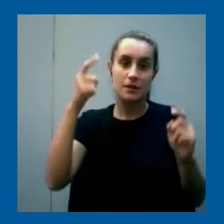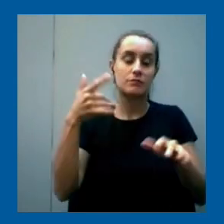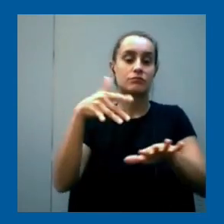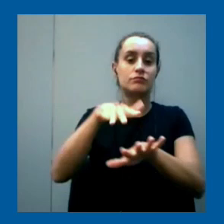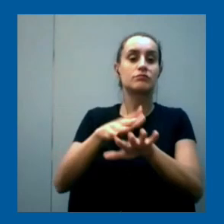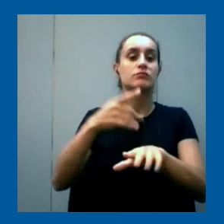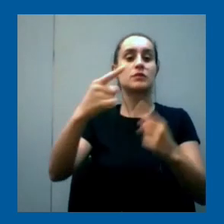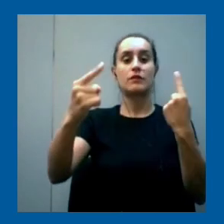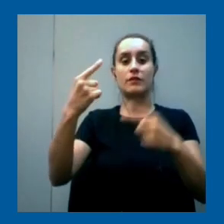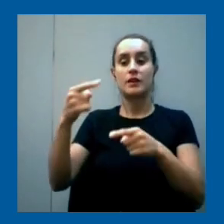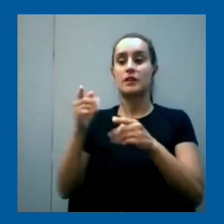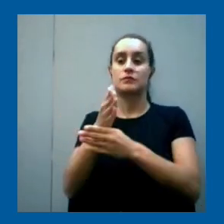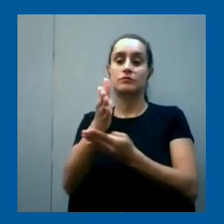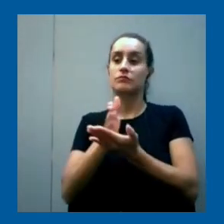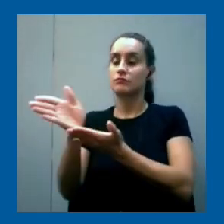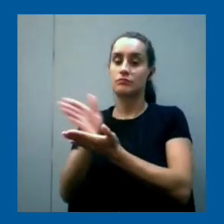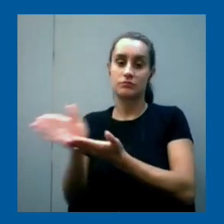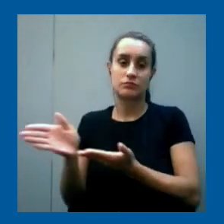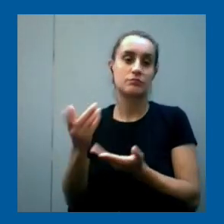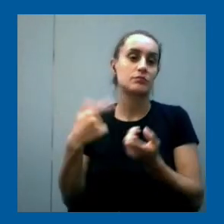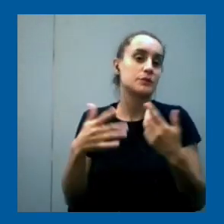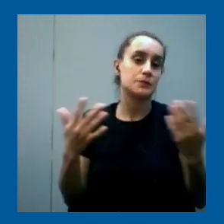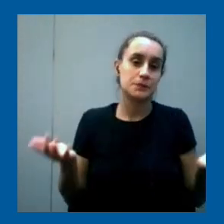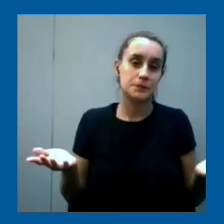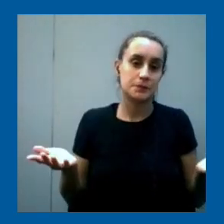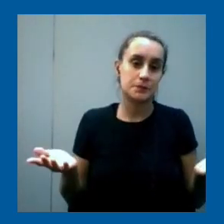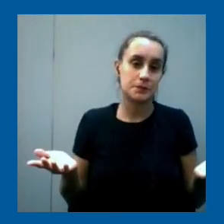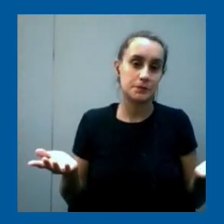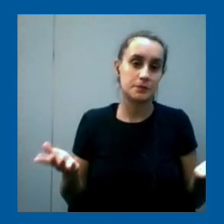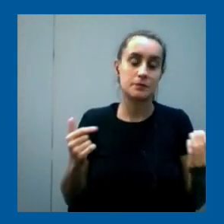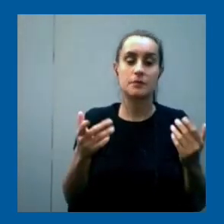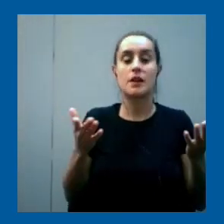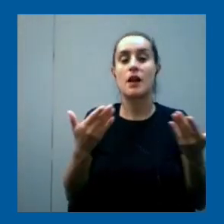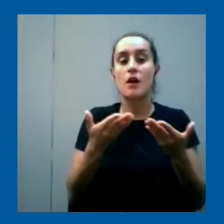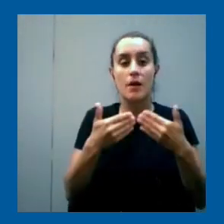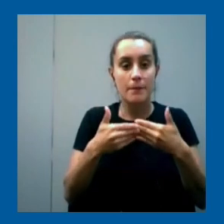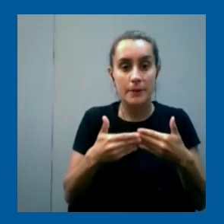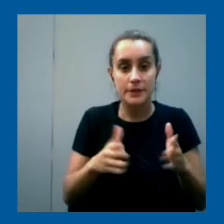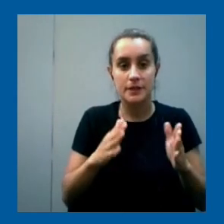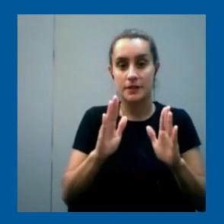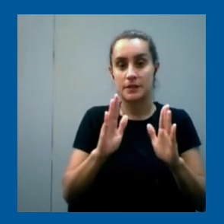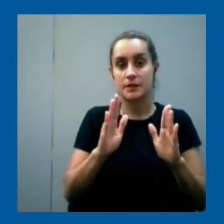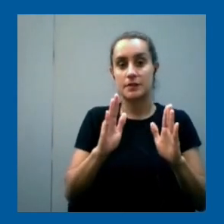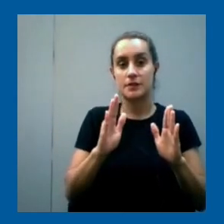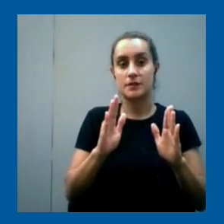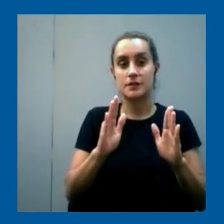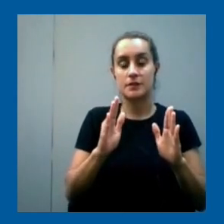distintas diversificaciones pero bueno por el comienzo arrancaremos con lo que son este